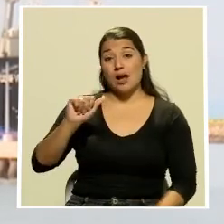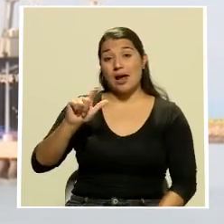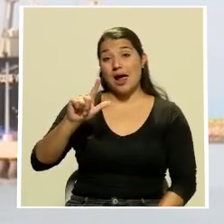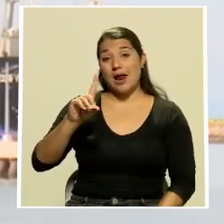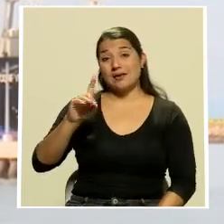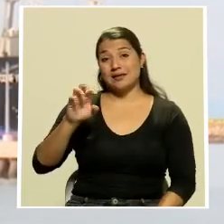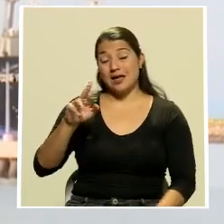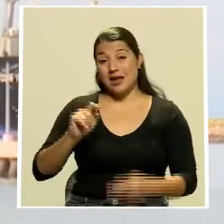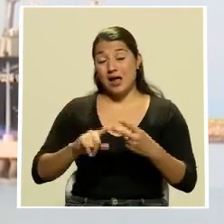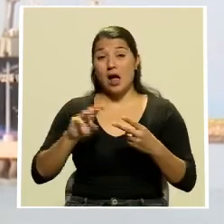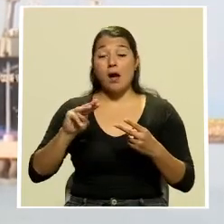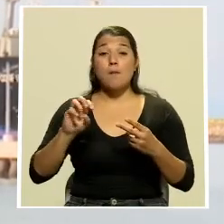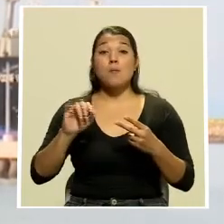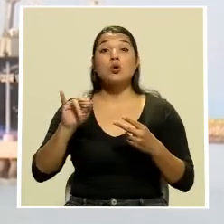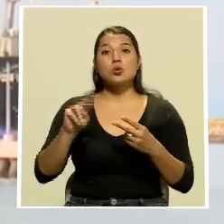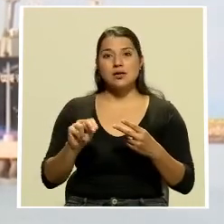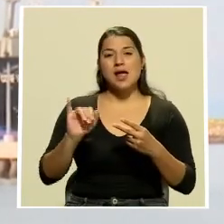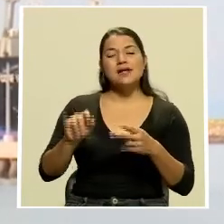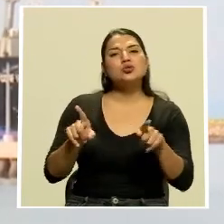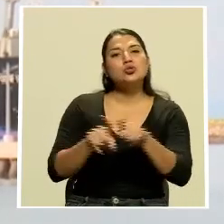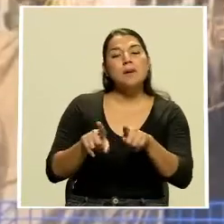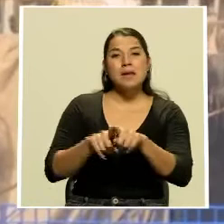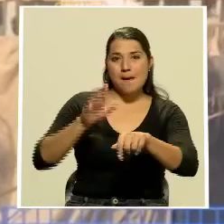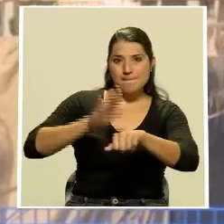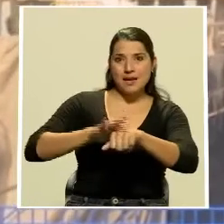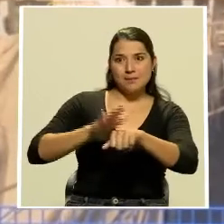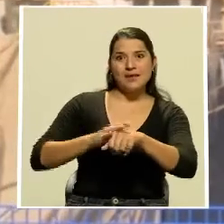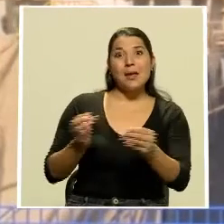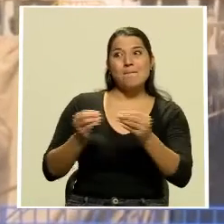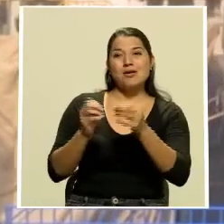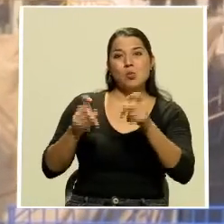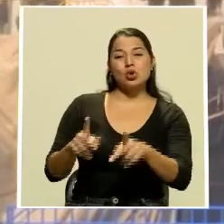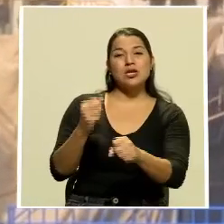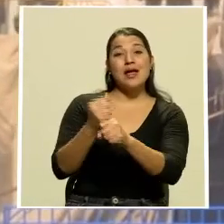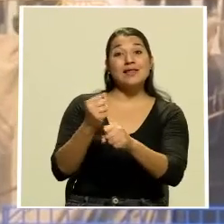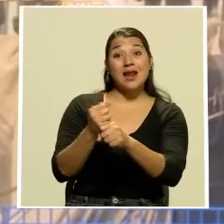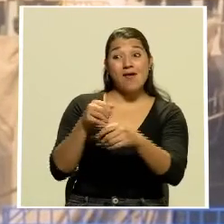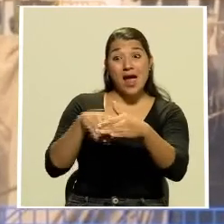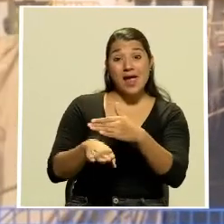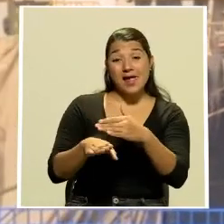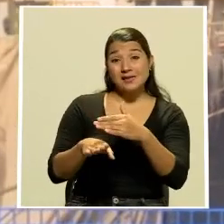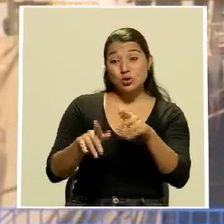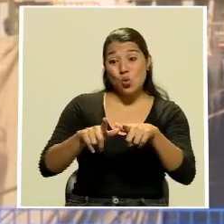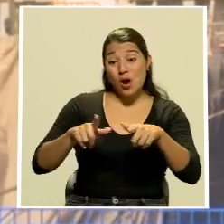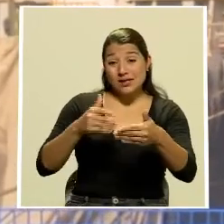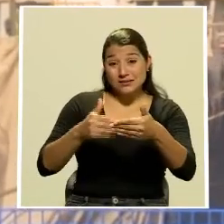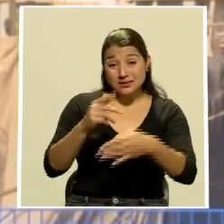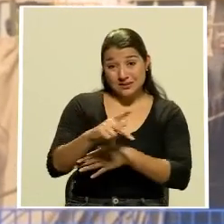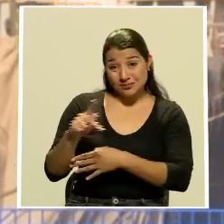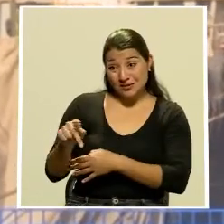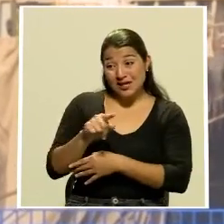el control fiscal, permitiría abrir fuentes de empleo en las zonas costeras, que son precisamente las más golpeadas por el desempleo.